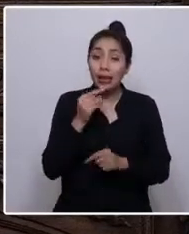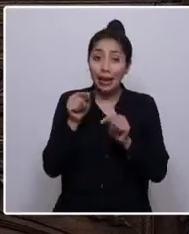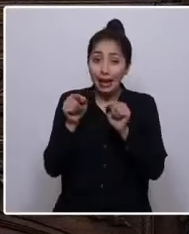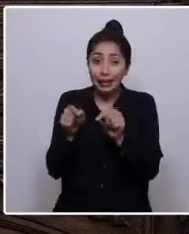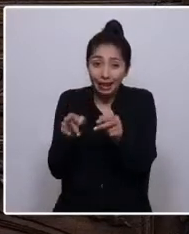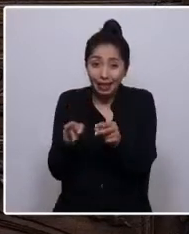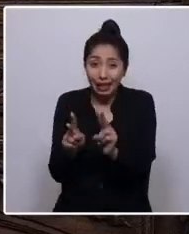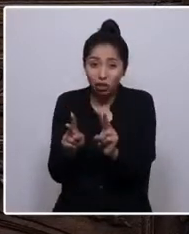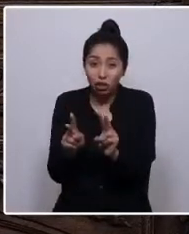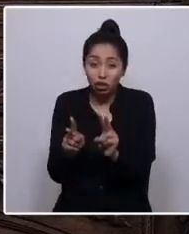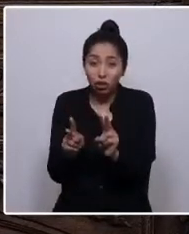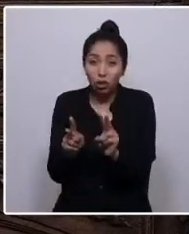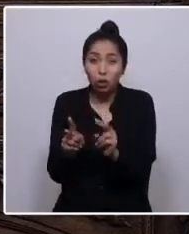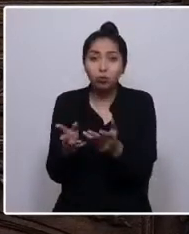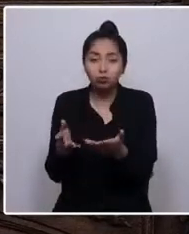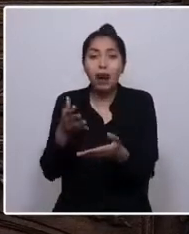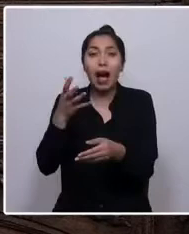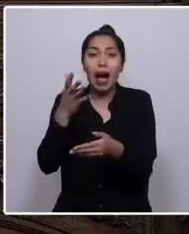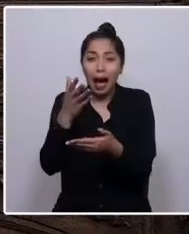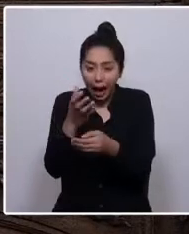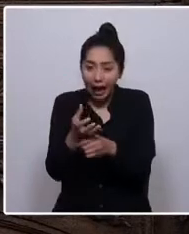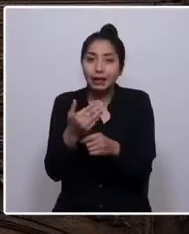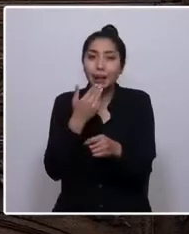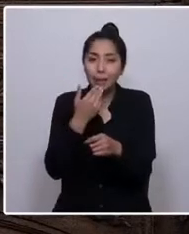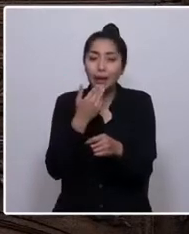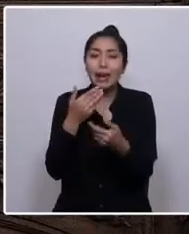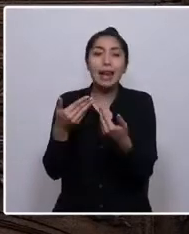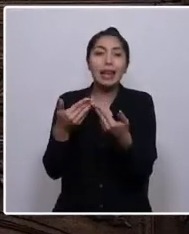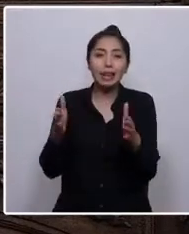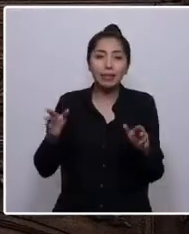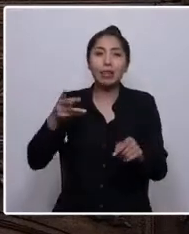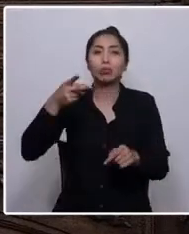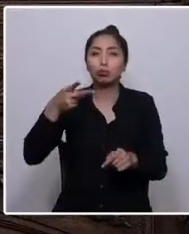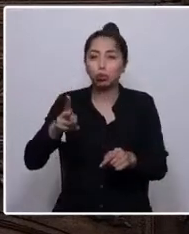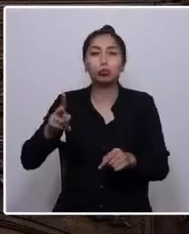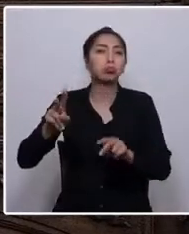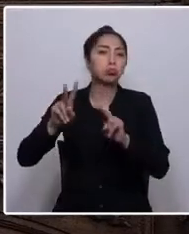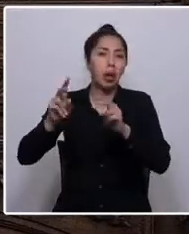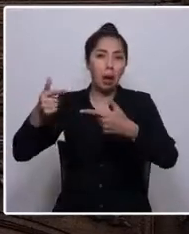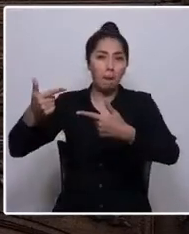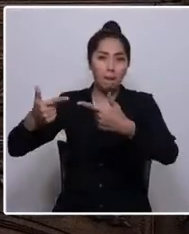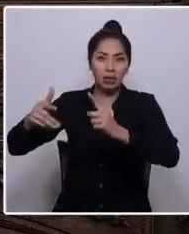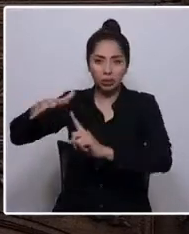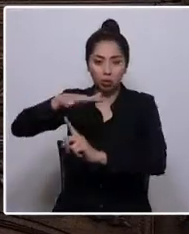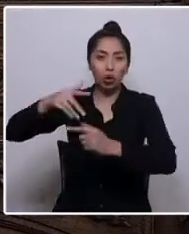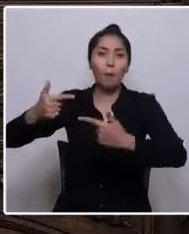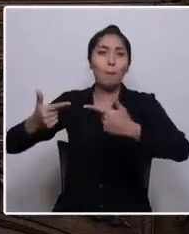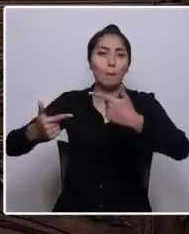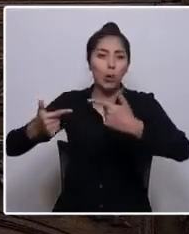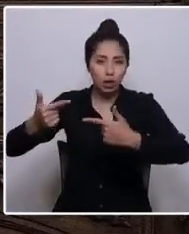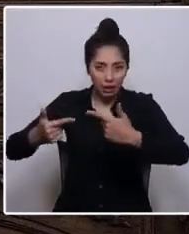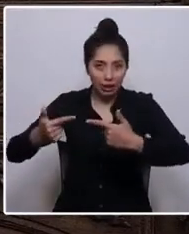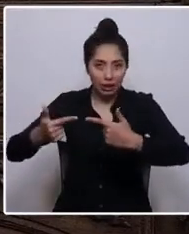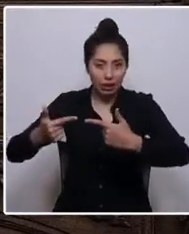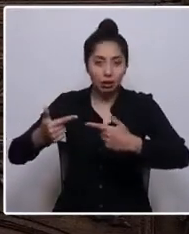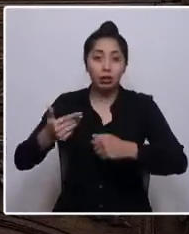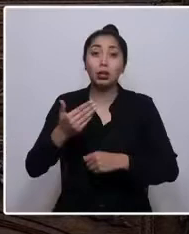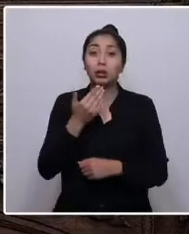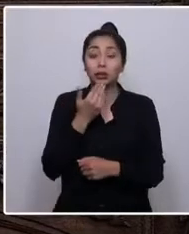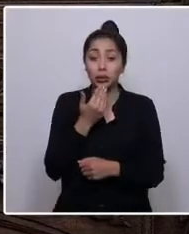establecen libremente su condición política y proveen a su